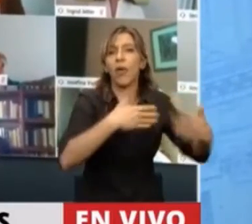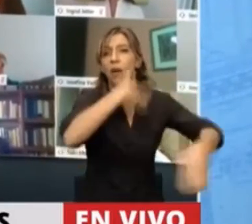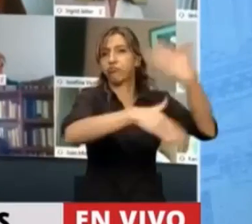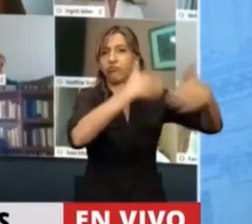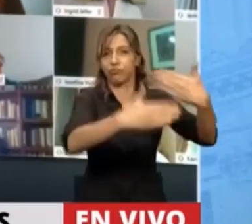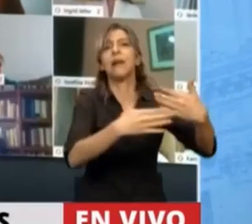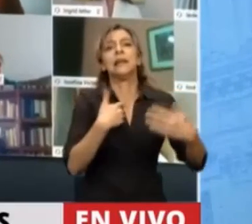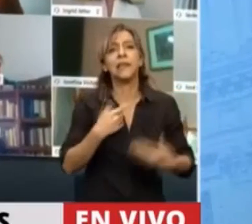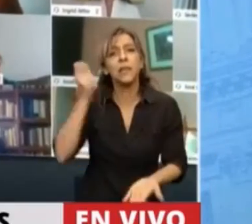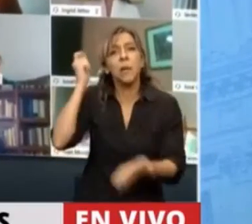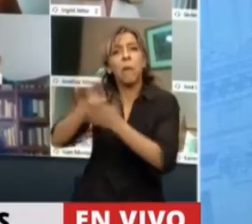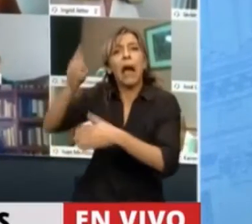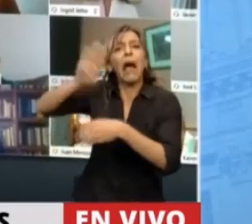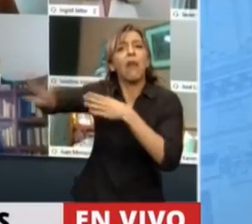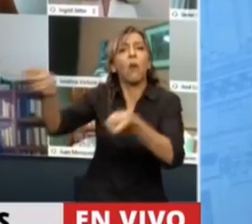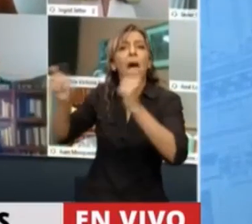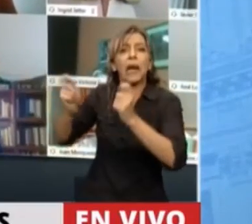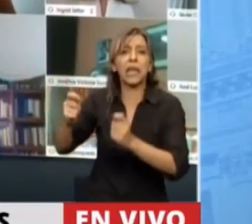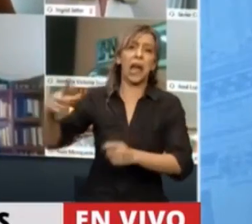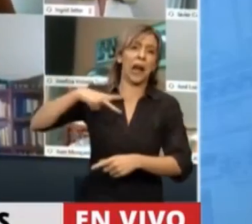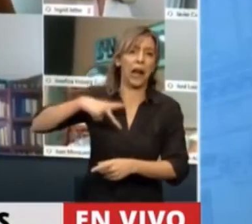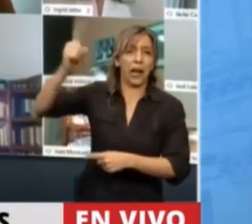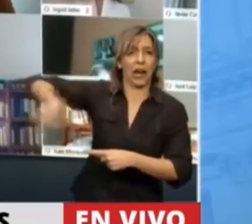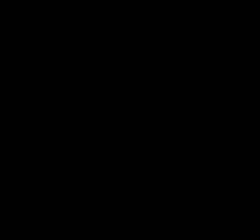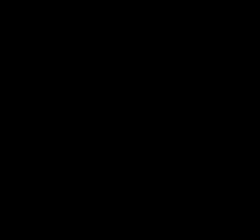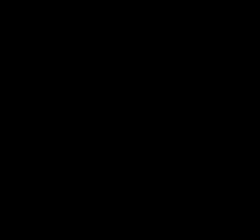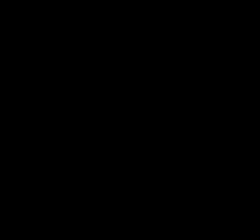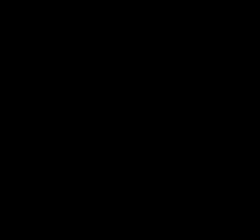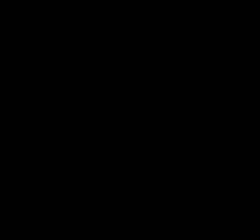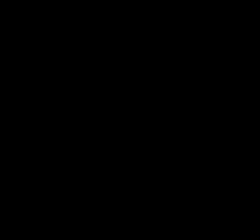especuladores y los grandes capitalistas. Muchas gracias, Presidente.